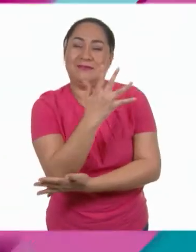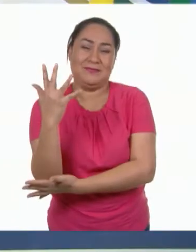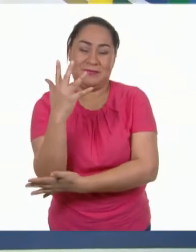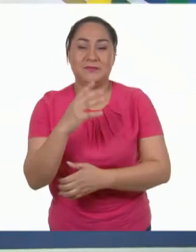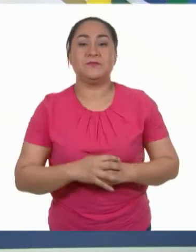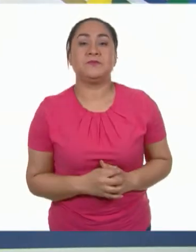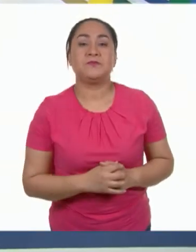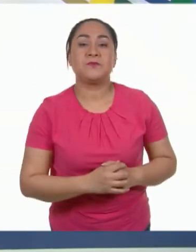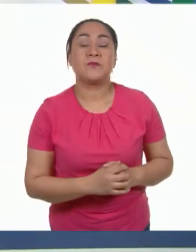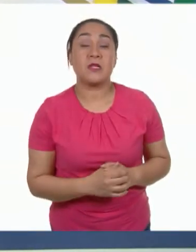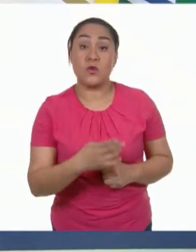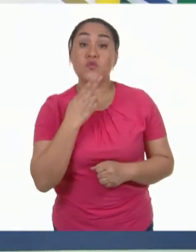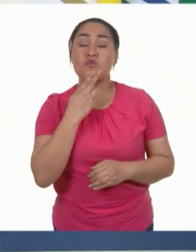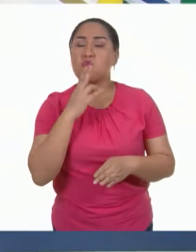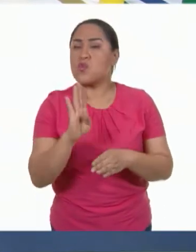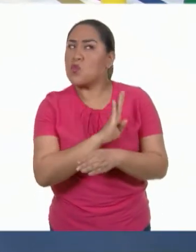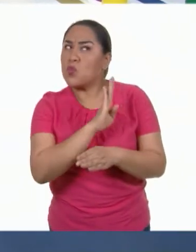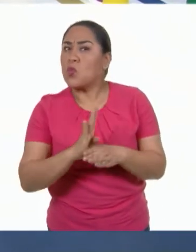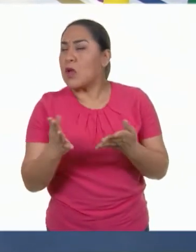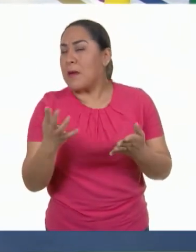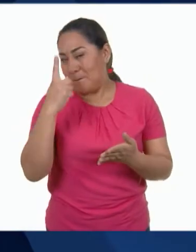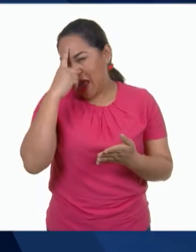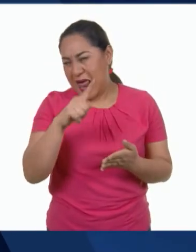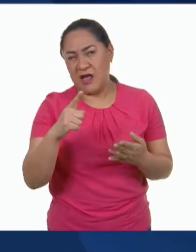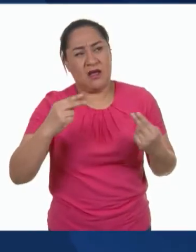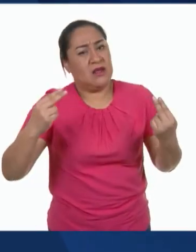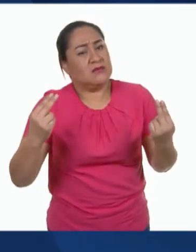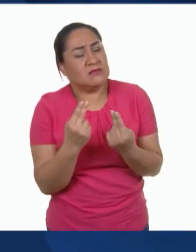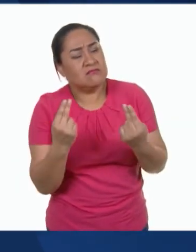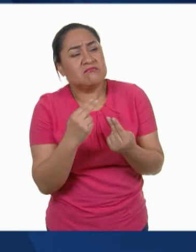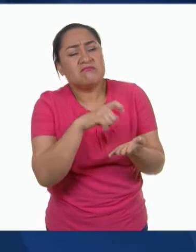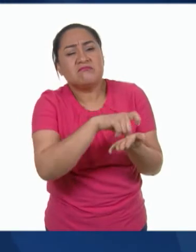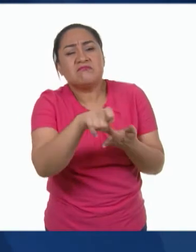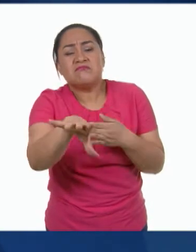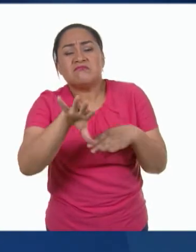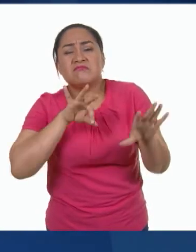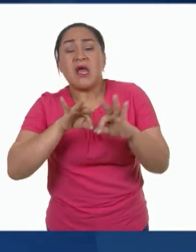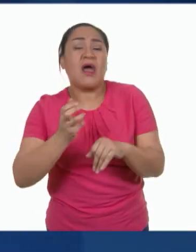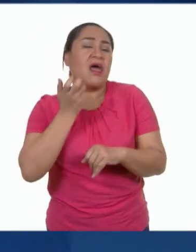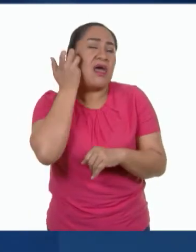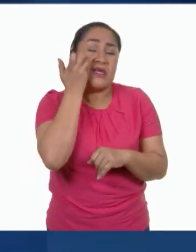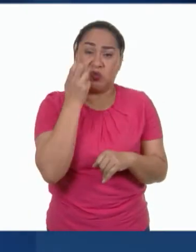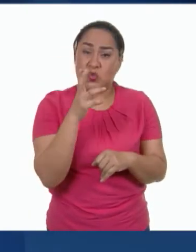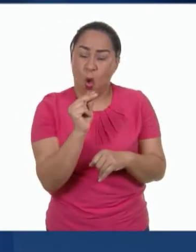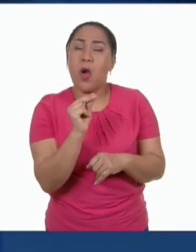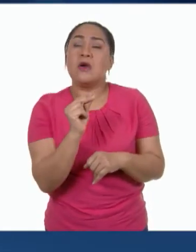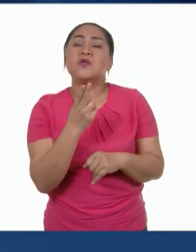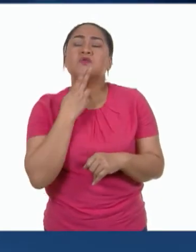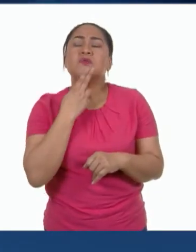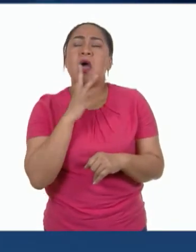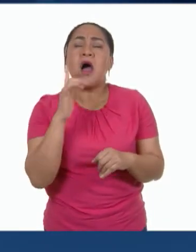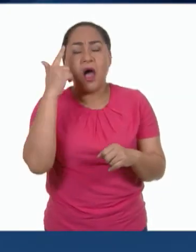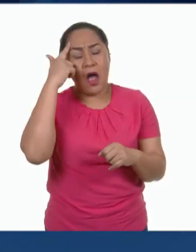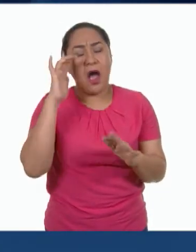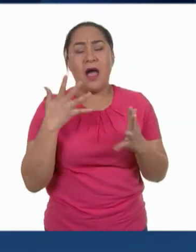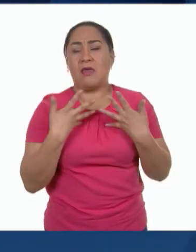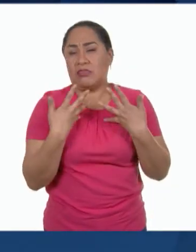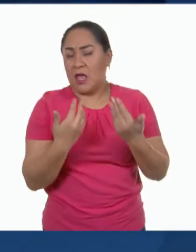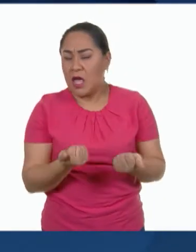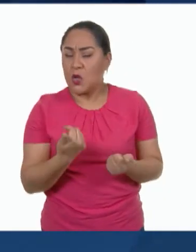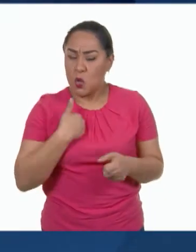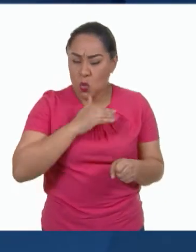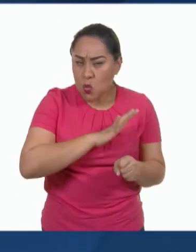Un beneficio de adquirir solo lo necesario es que esto nos ayuda a hacernos conscientes cuáles son nuestras